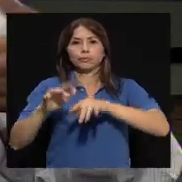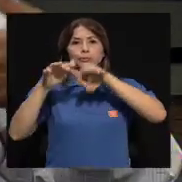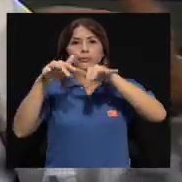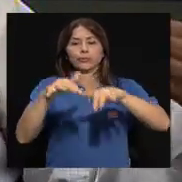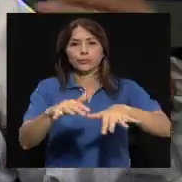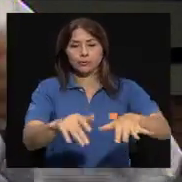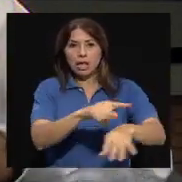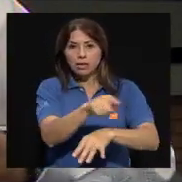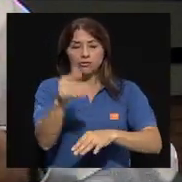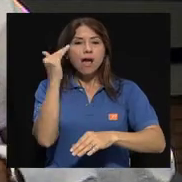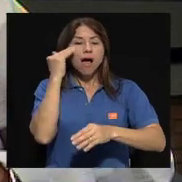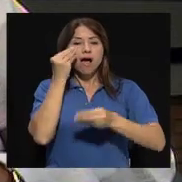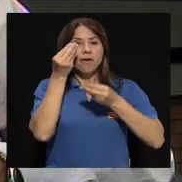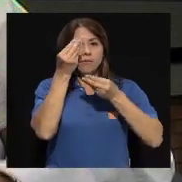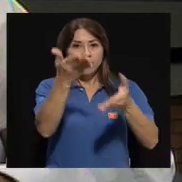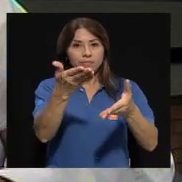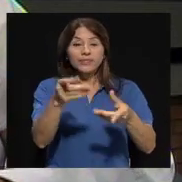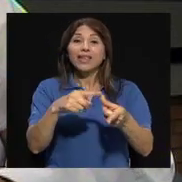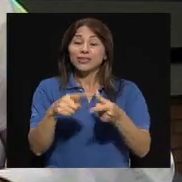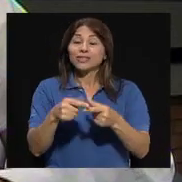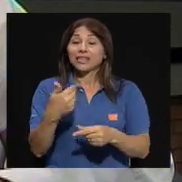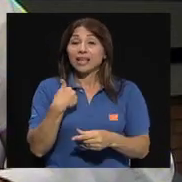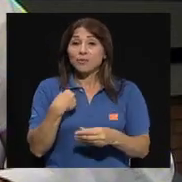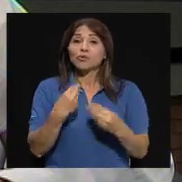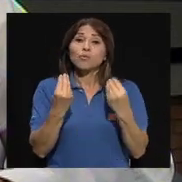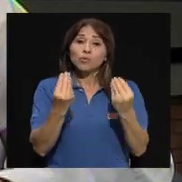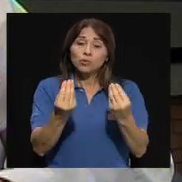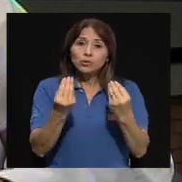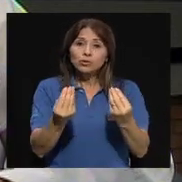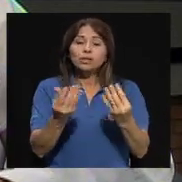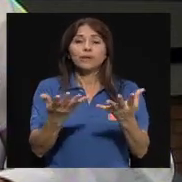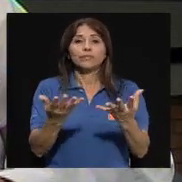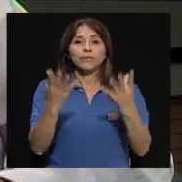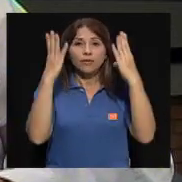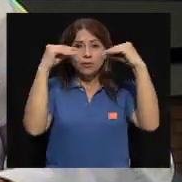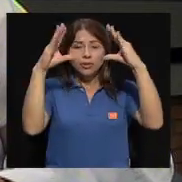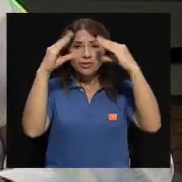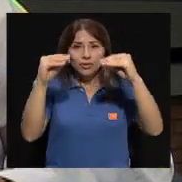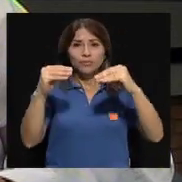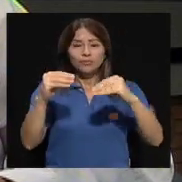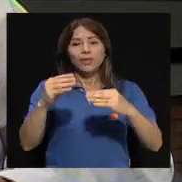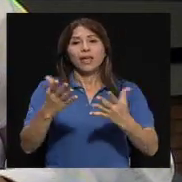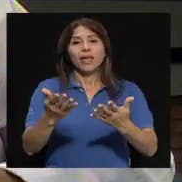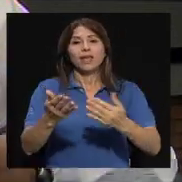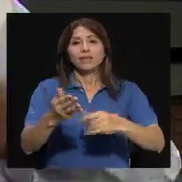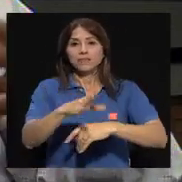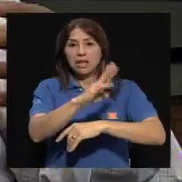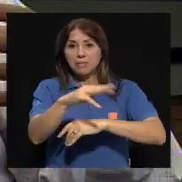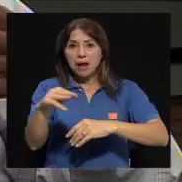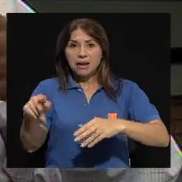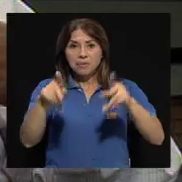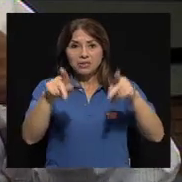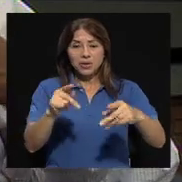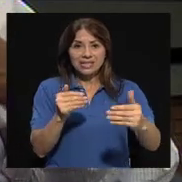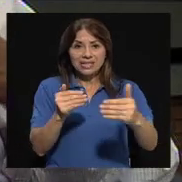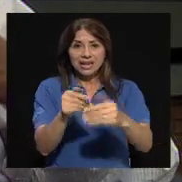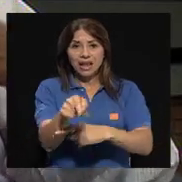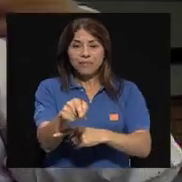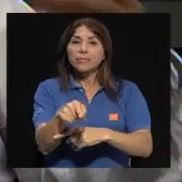tenemos toda una gran costa en ambos océanos. Entonces, ellos realmente preparan